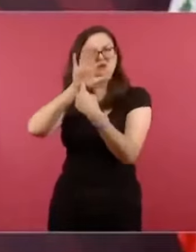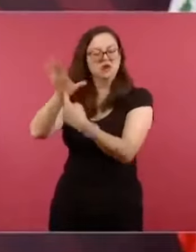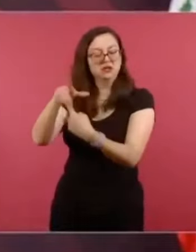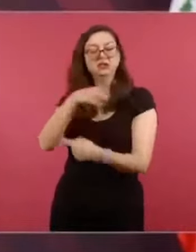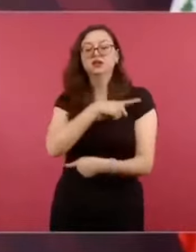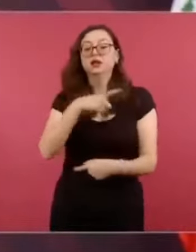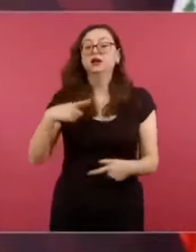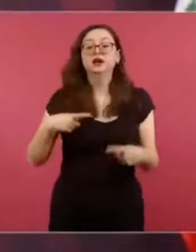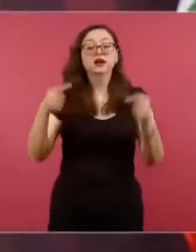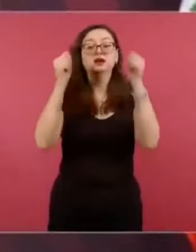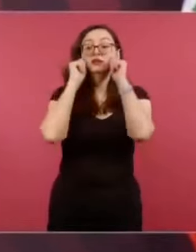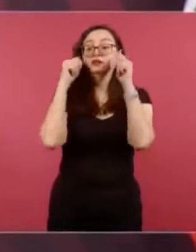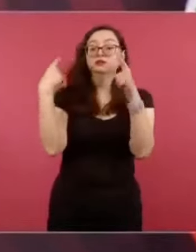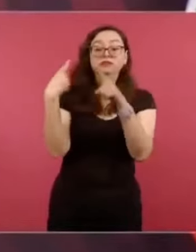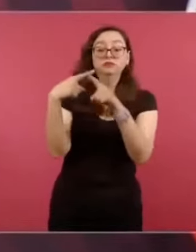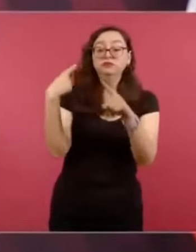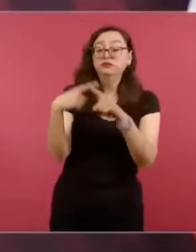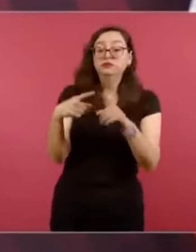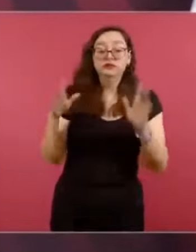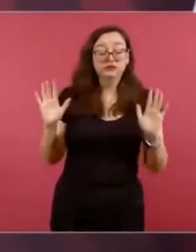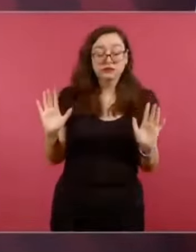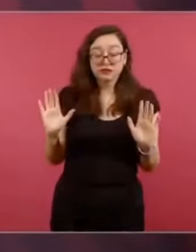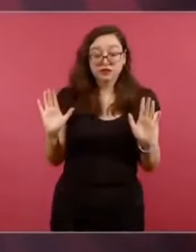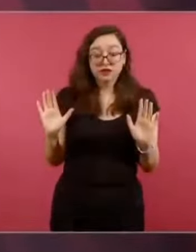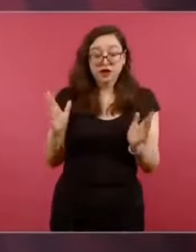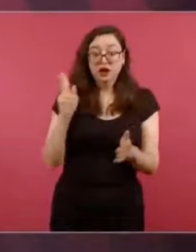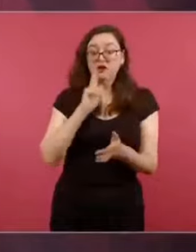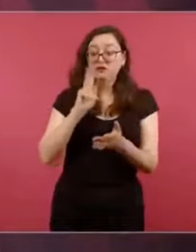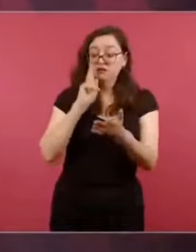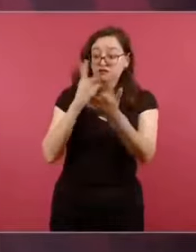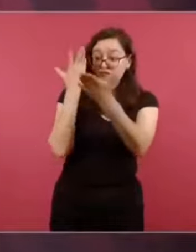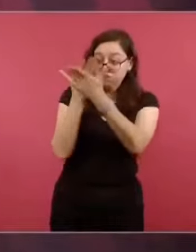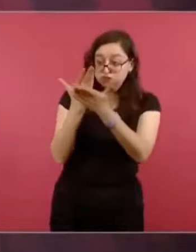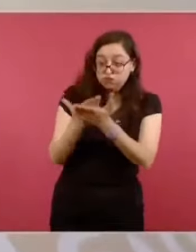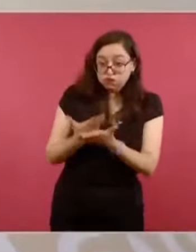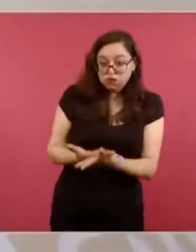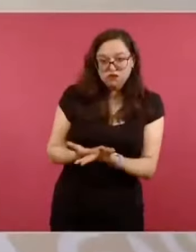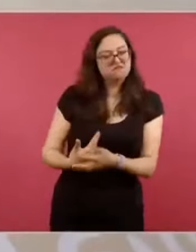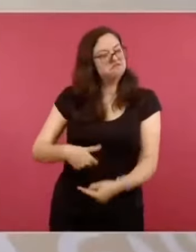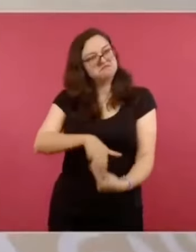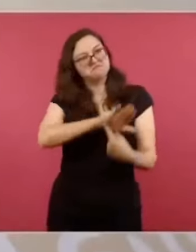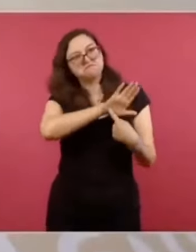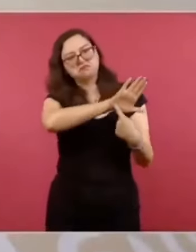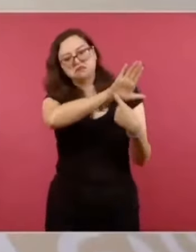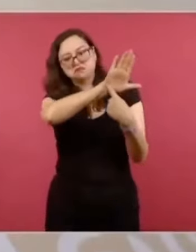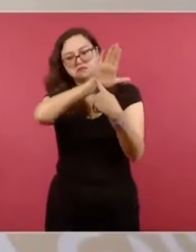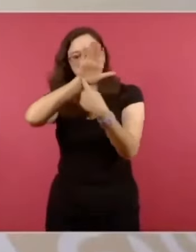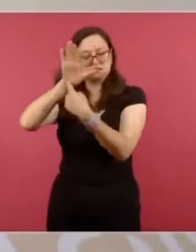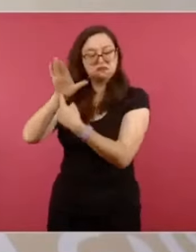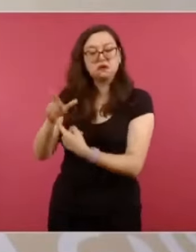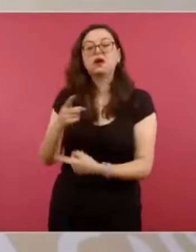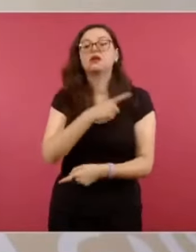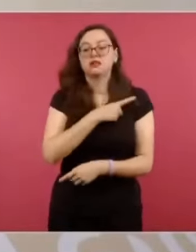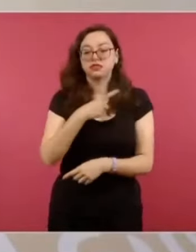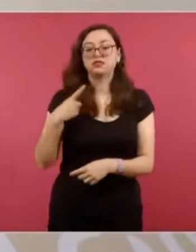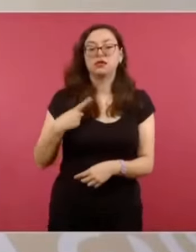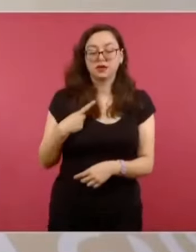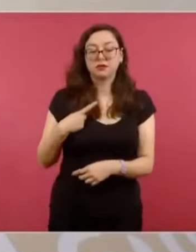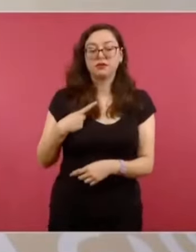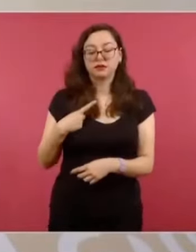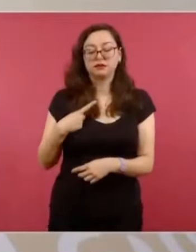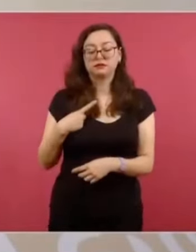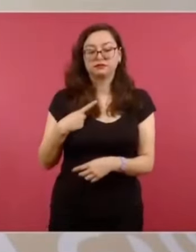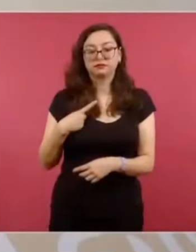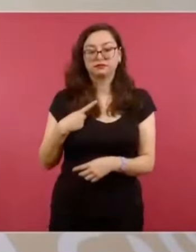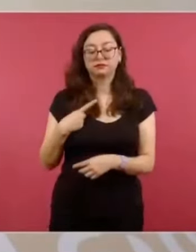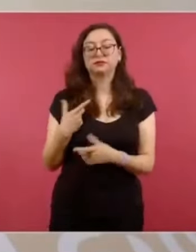trátese de quien se trate, porque por eso la